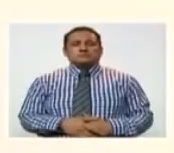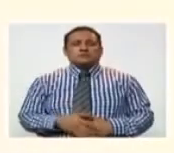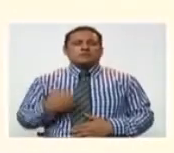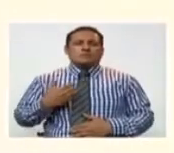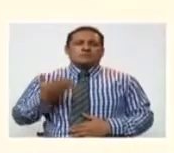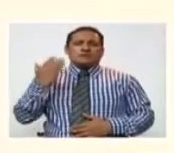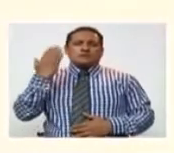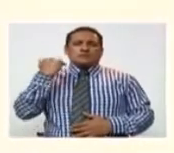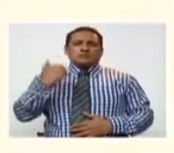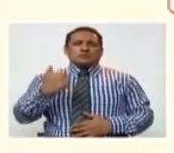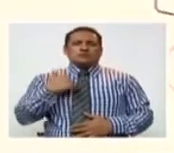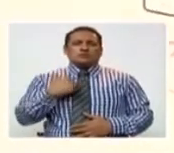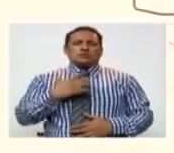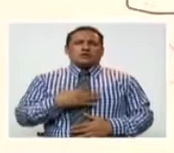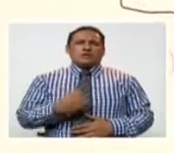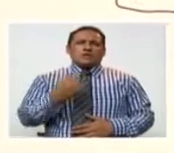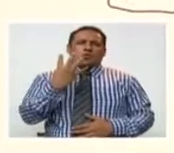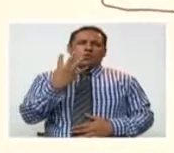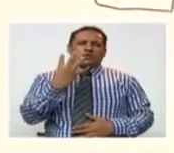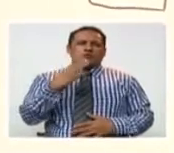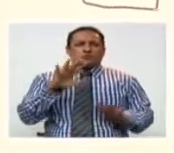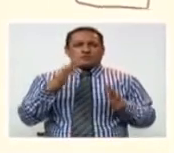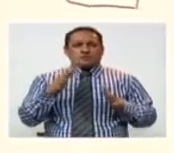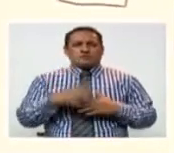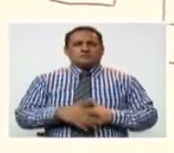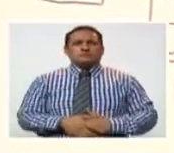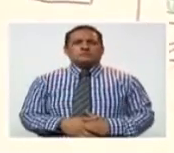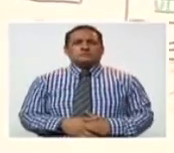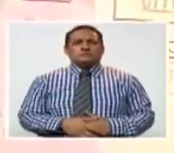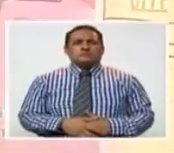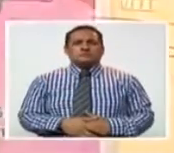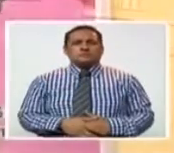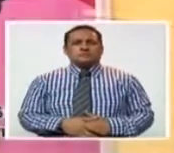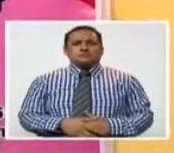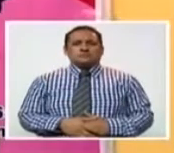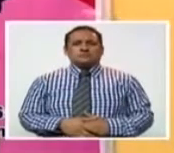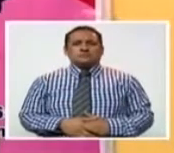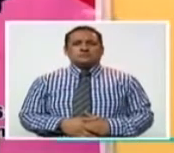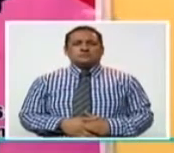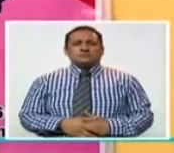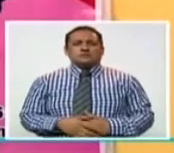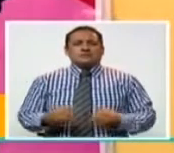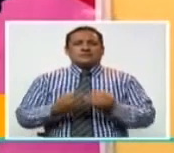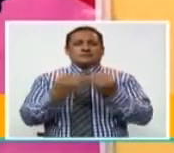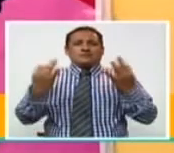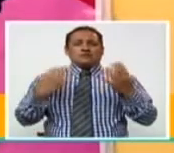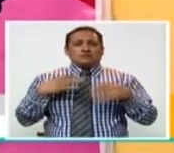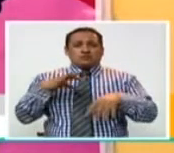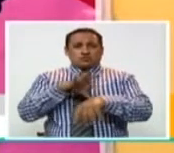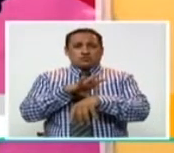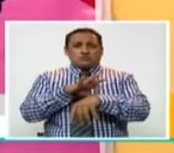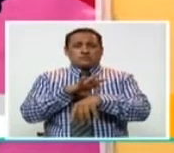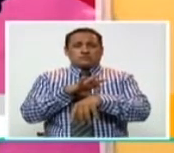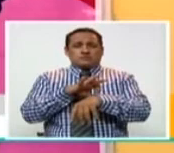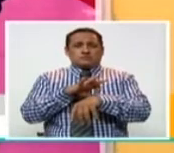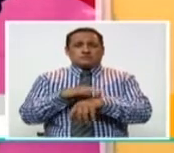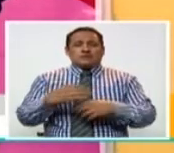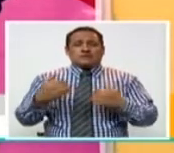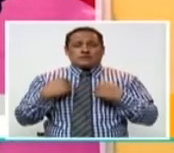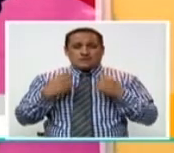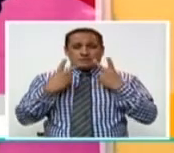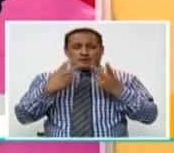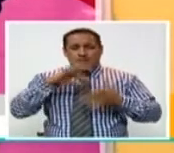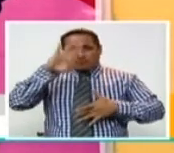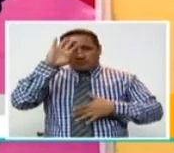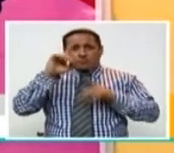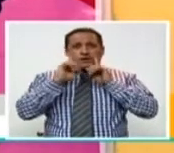Cuando tenía 4 años aproximadamente, los pacientes que se